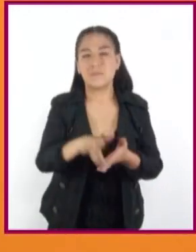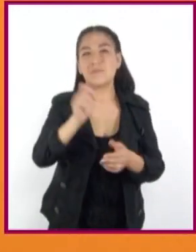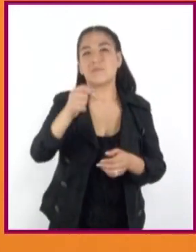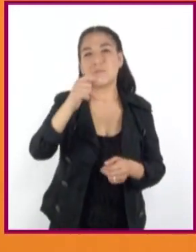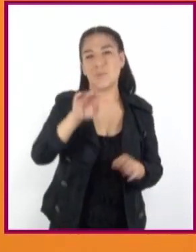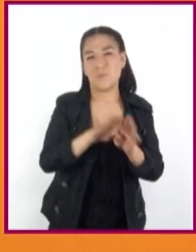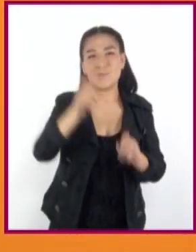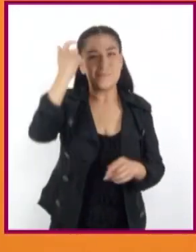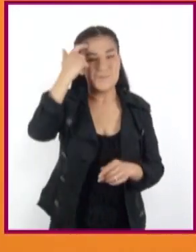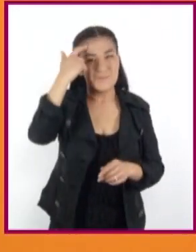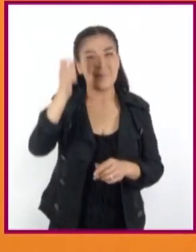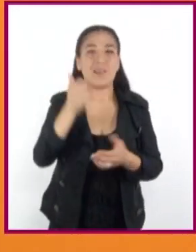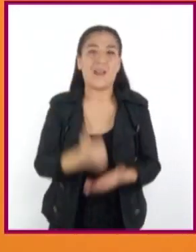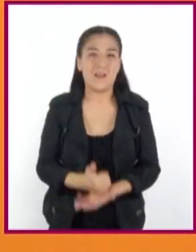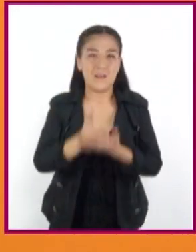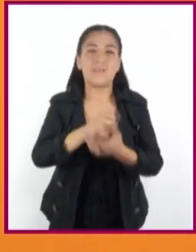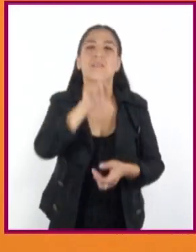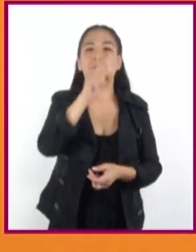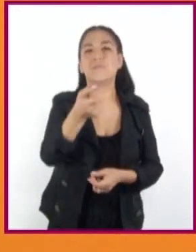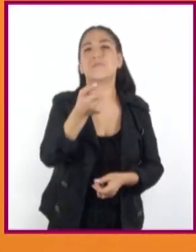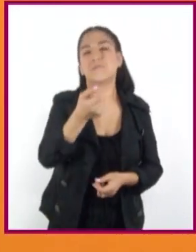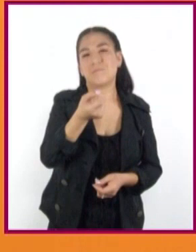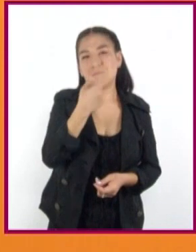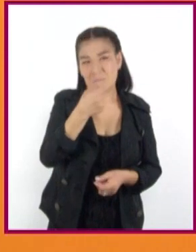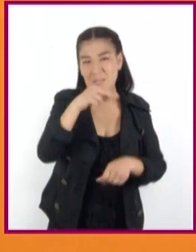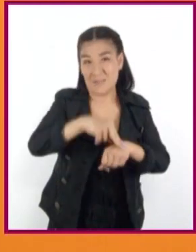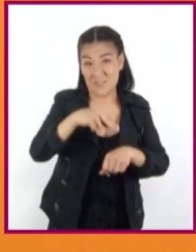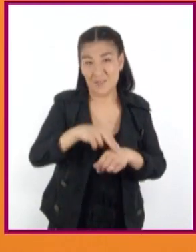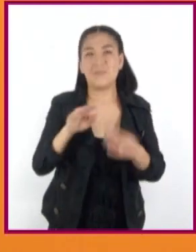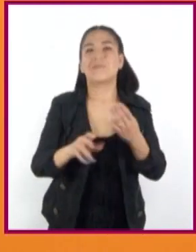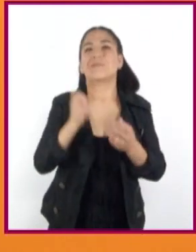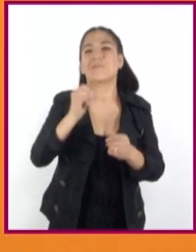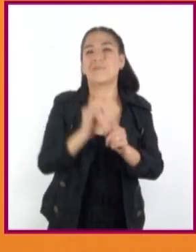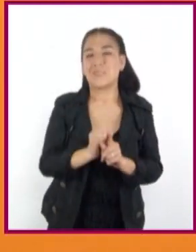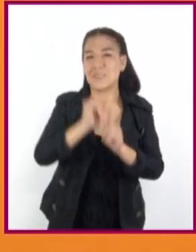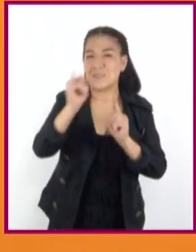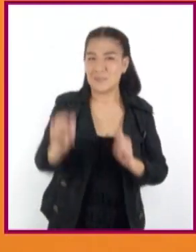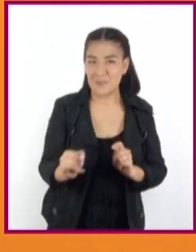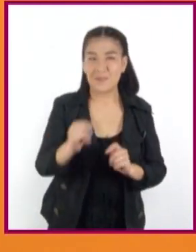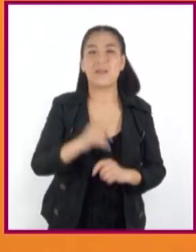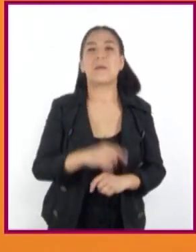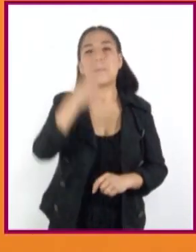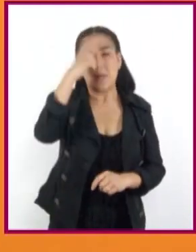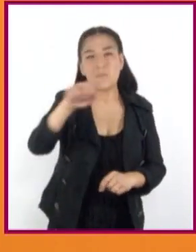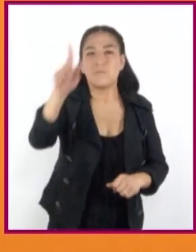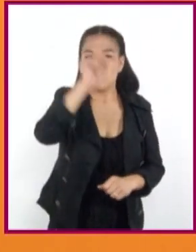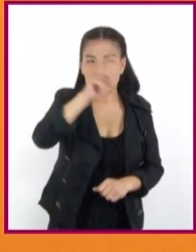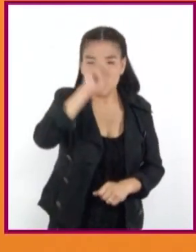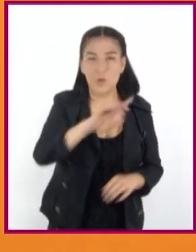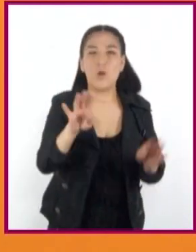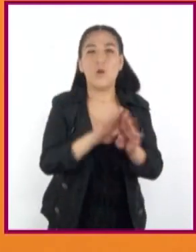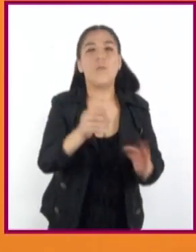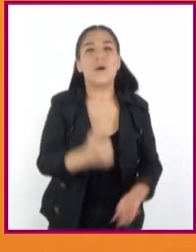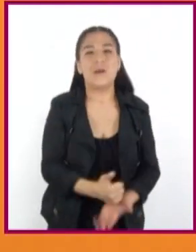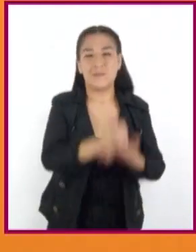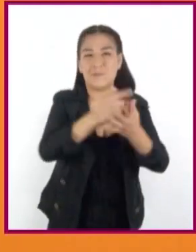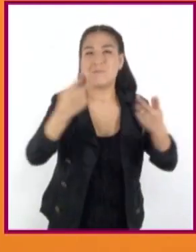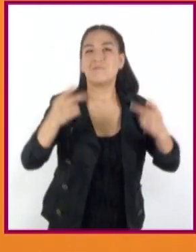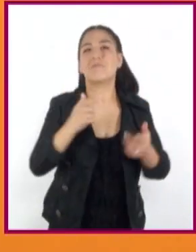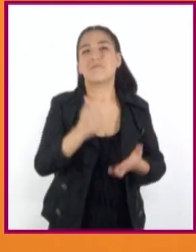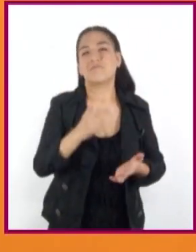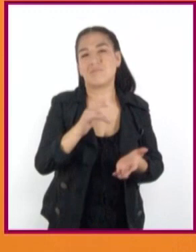y medicina a distancia. Proporciona servicios de orientación, referencia, apoyo